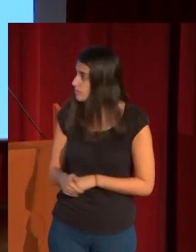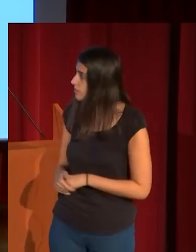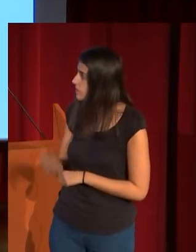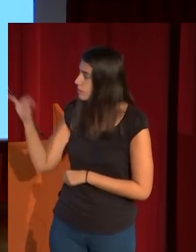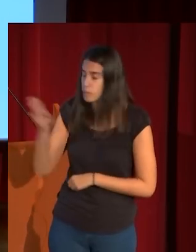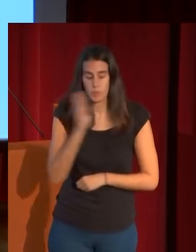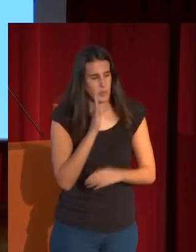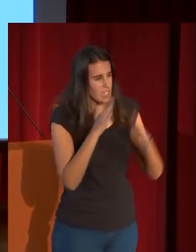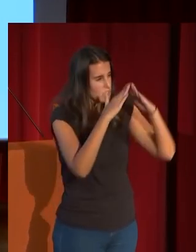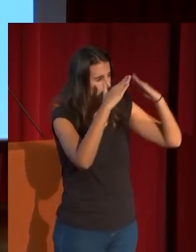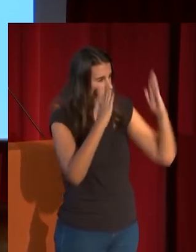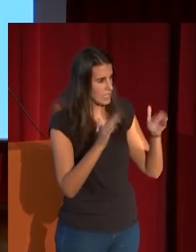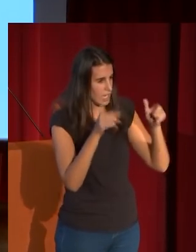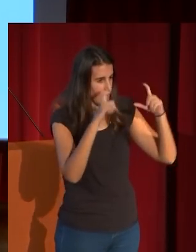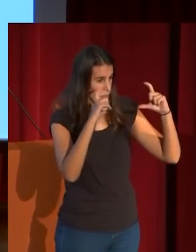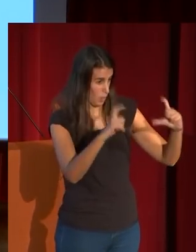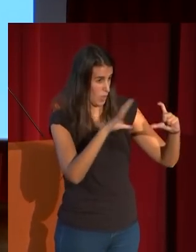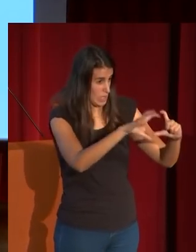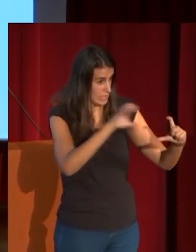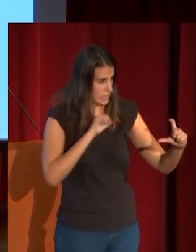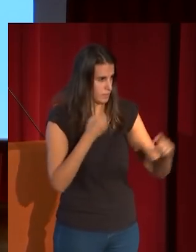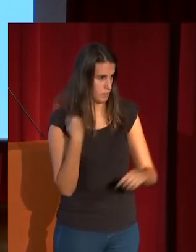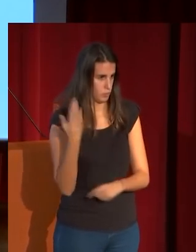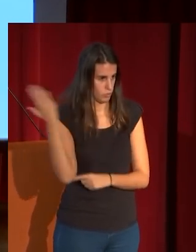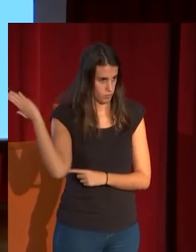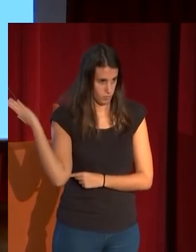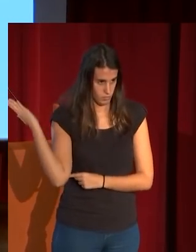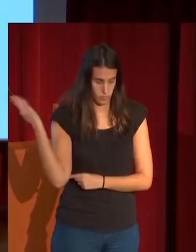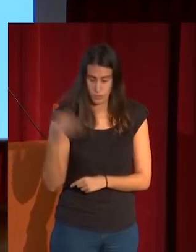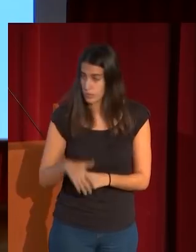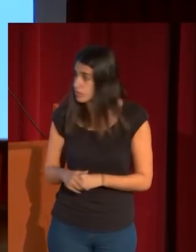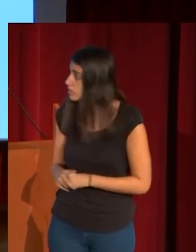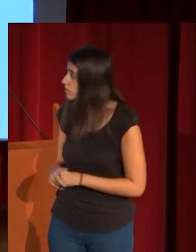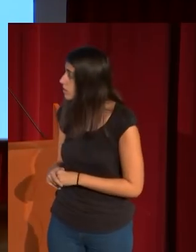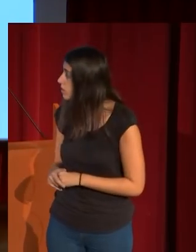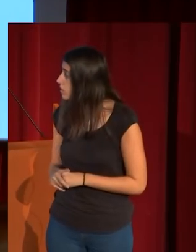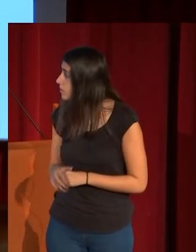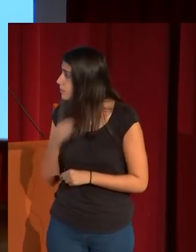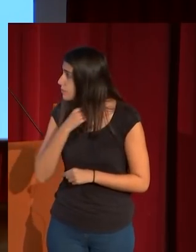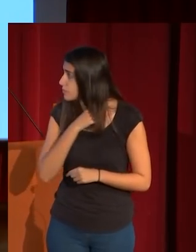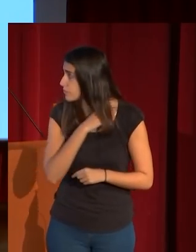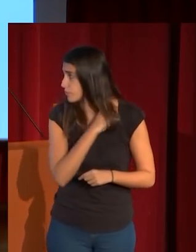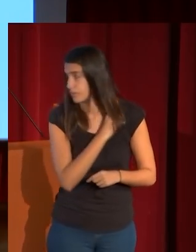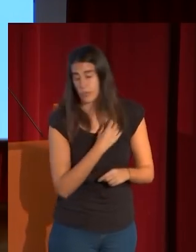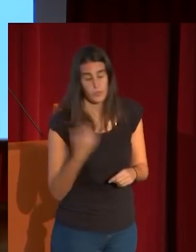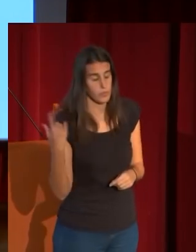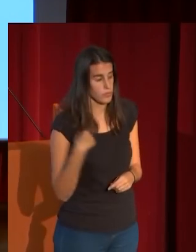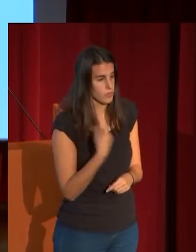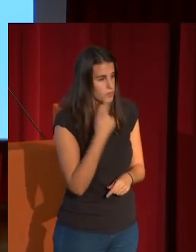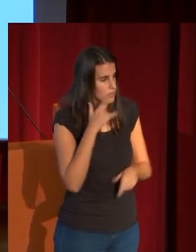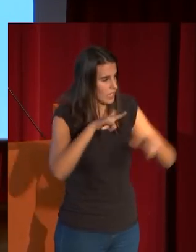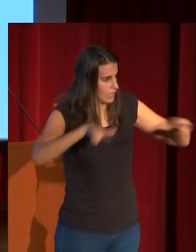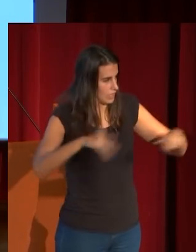reflejo dorado del Instituto Valencia de Don Juan que es el eje vertebral de la disposición de la sala